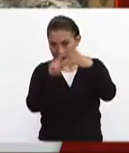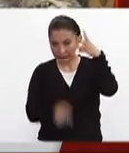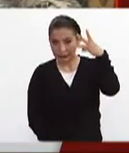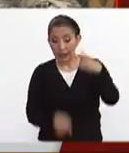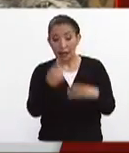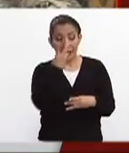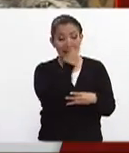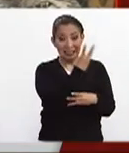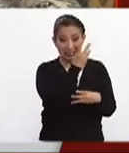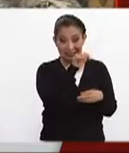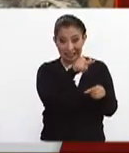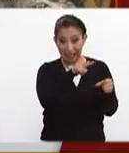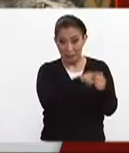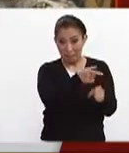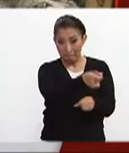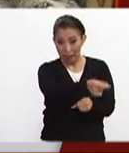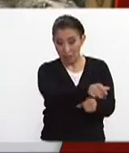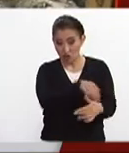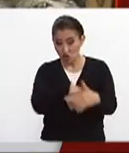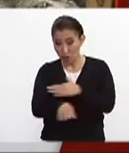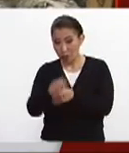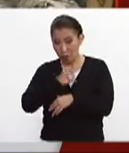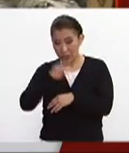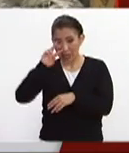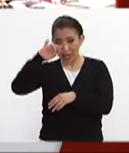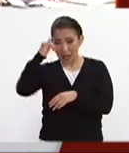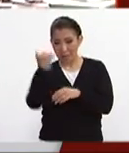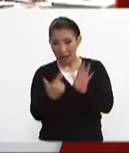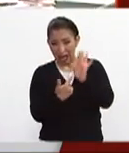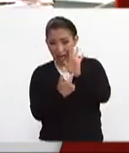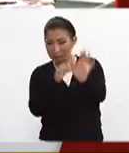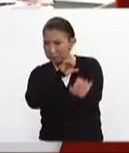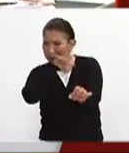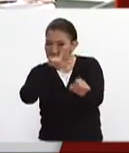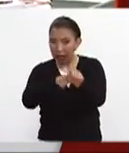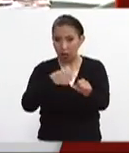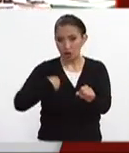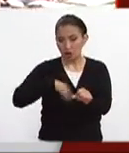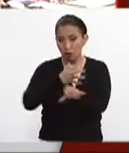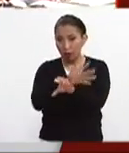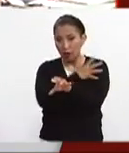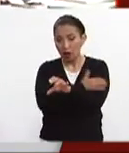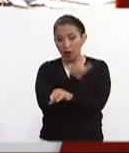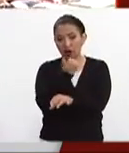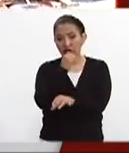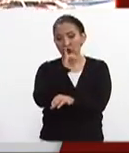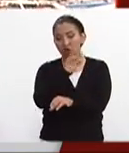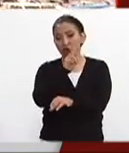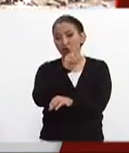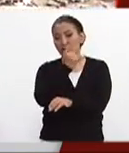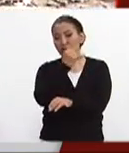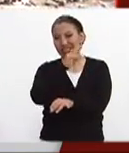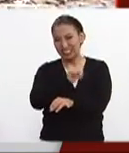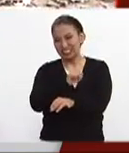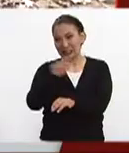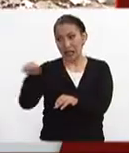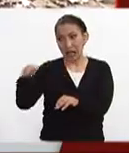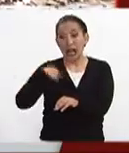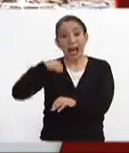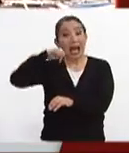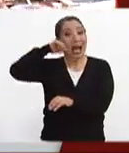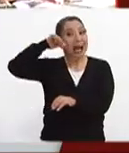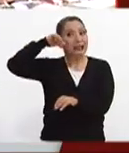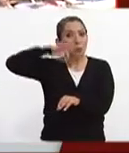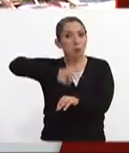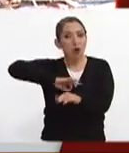binomios caninos no sé si podemos ver unas imágenes exclusivas de nuestro compañero Eugene Pazol ayer él pudo tener